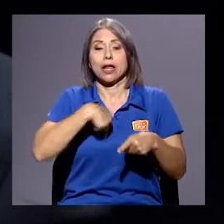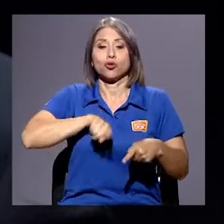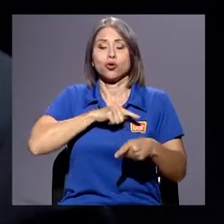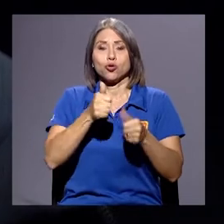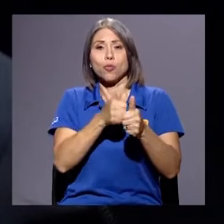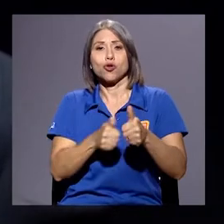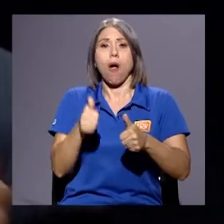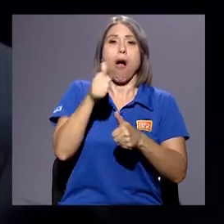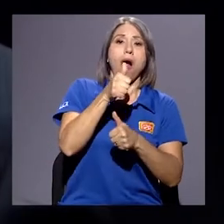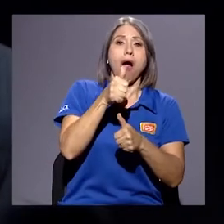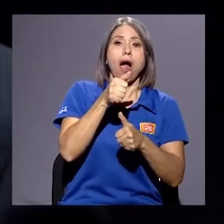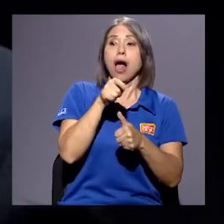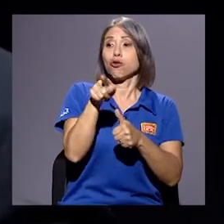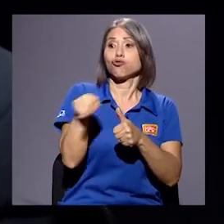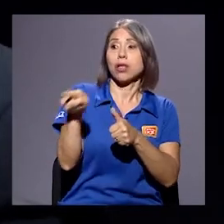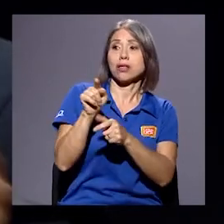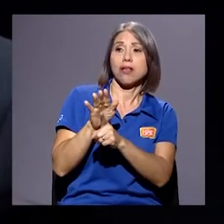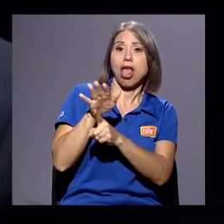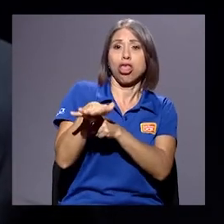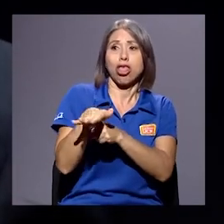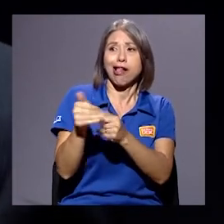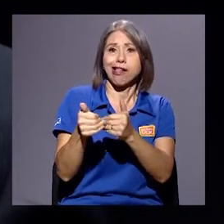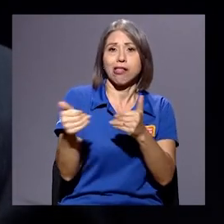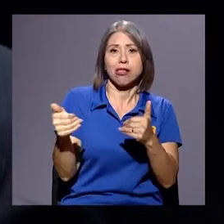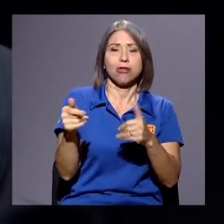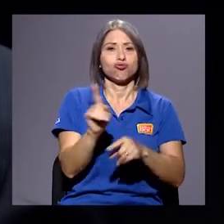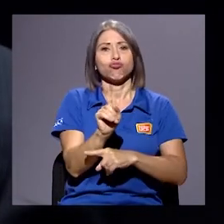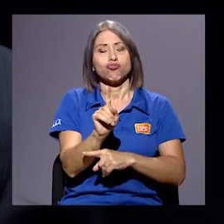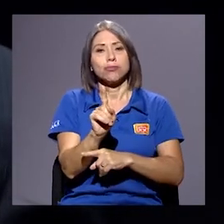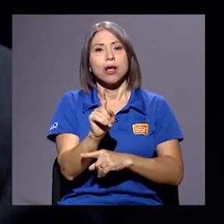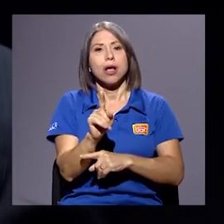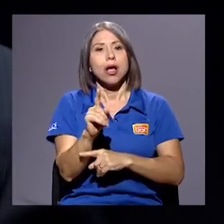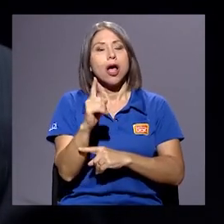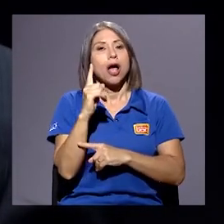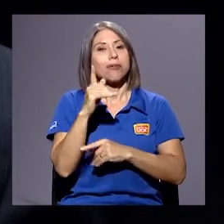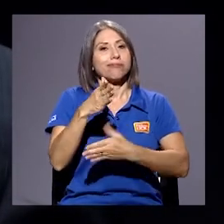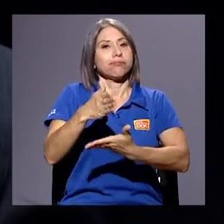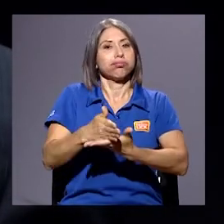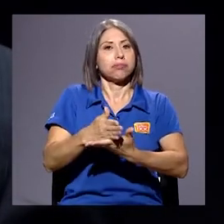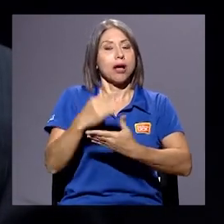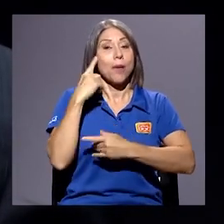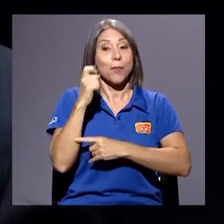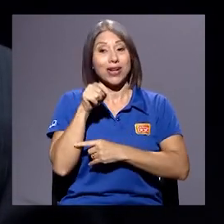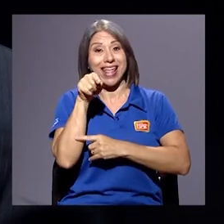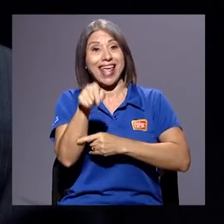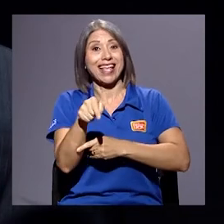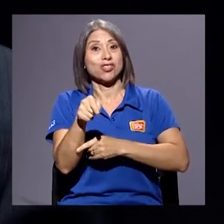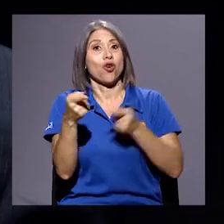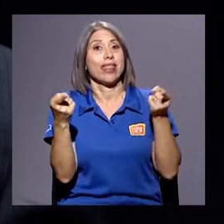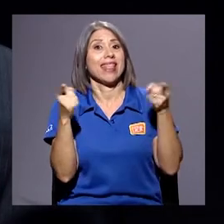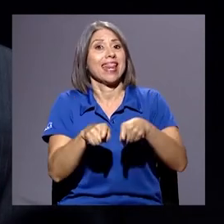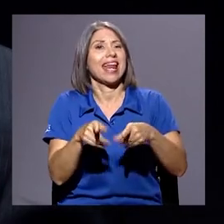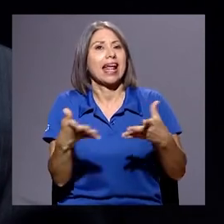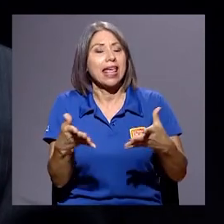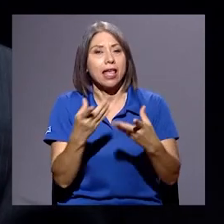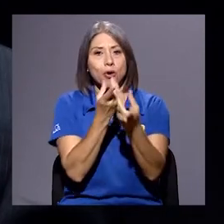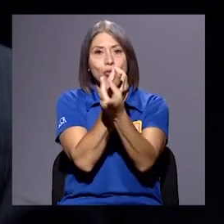porque eso es lo que genera, es lo que yo denomino en esa investigación una democracia vengativa.